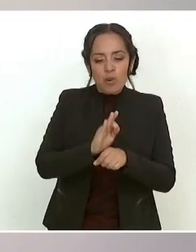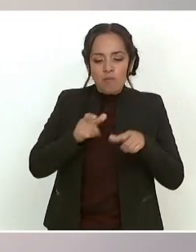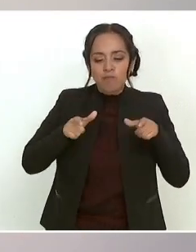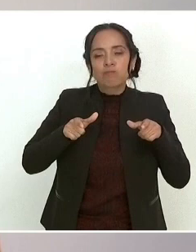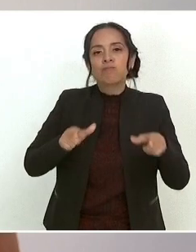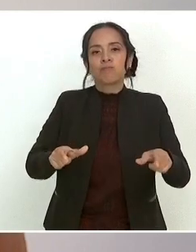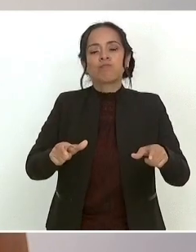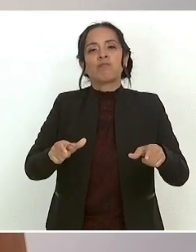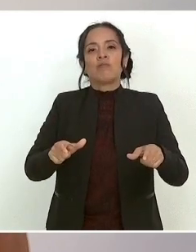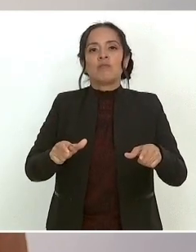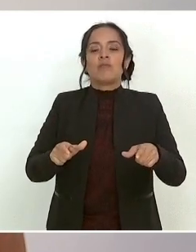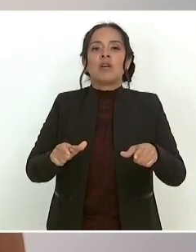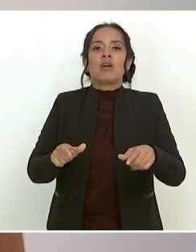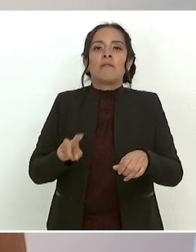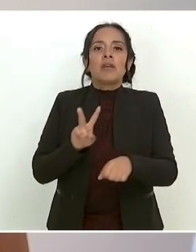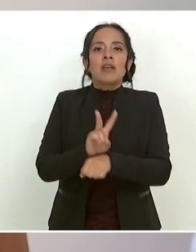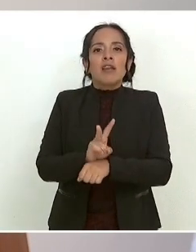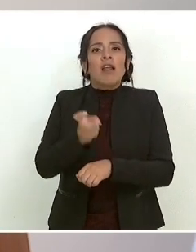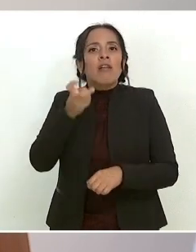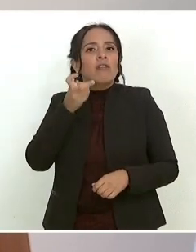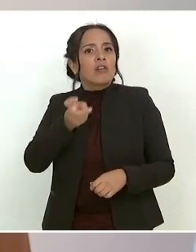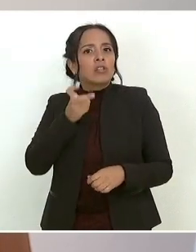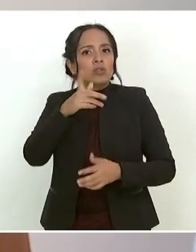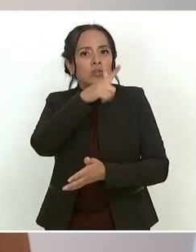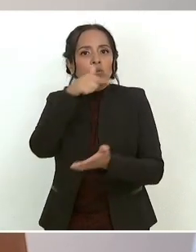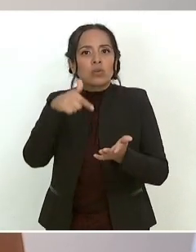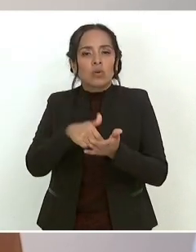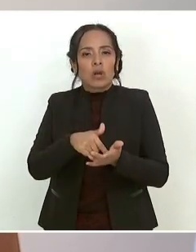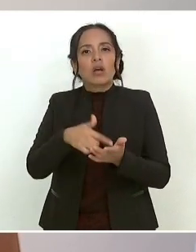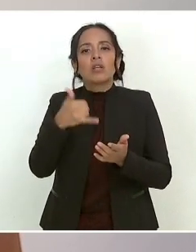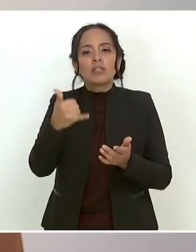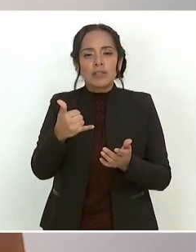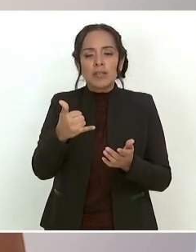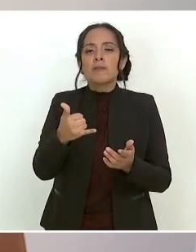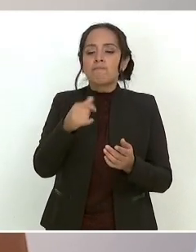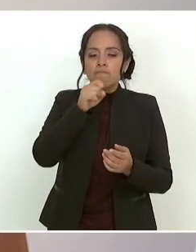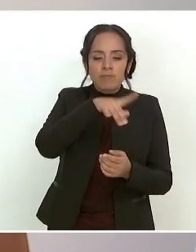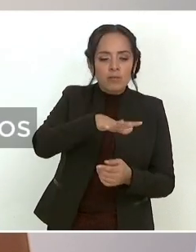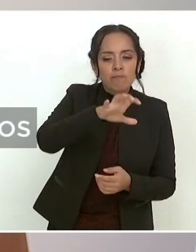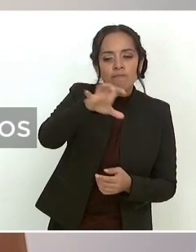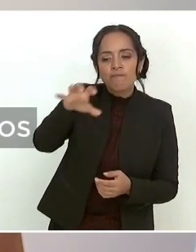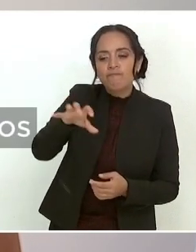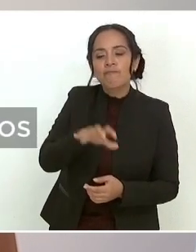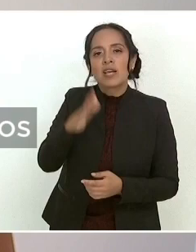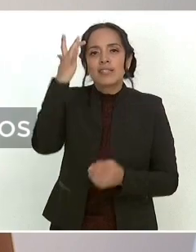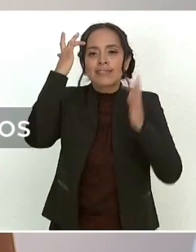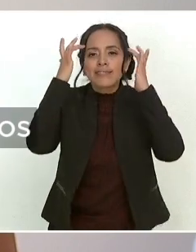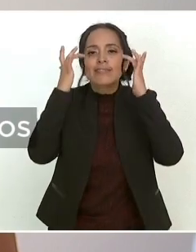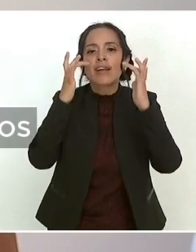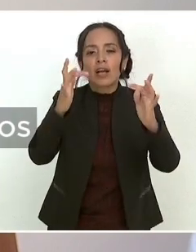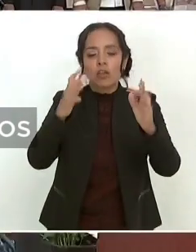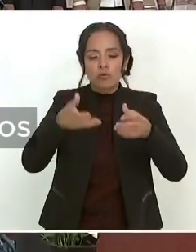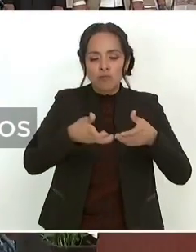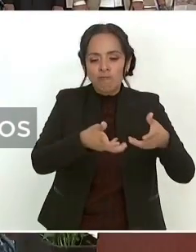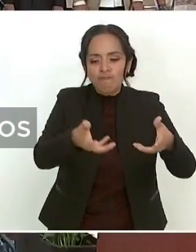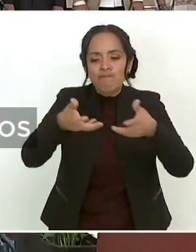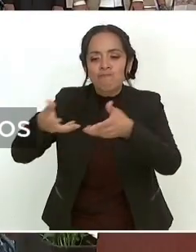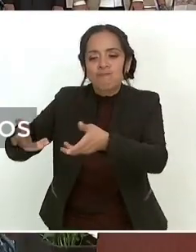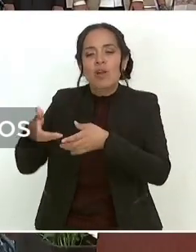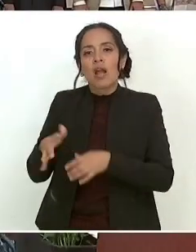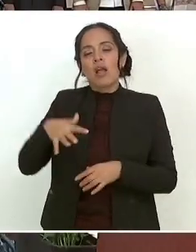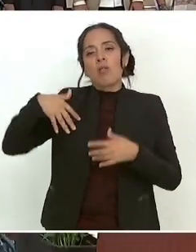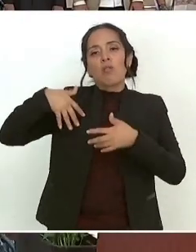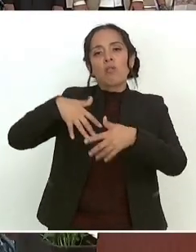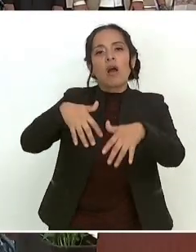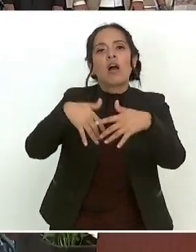preservan y salvaguardan los lugares y los sitios sagrados y las rutas de peregrinación de los